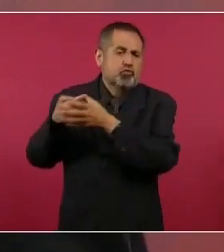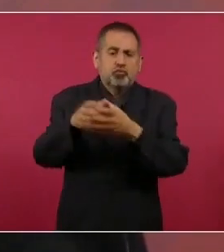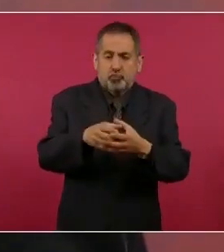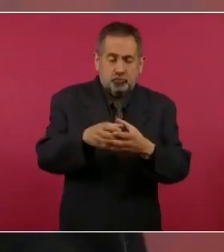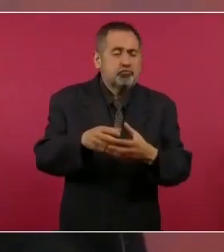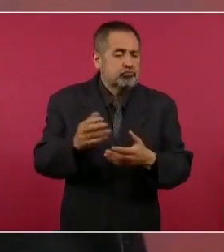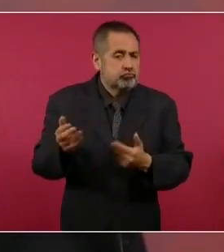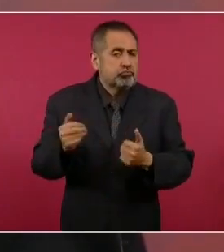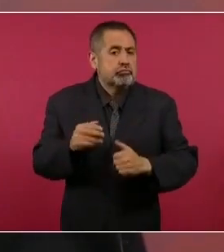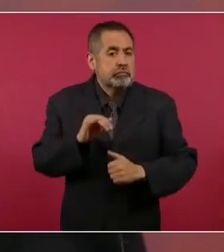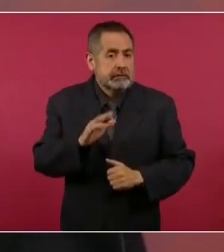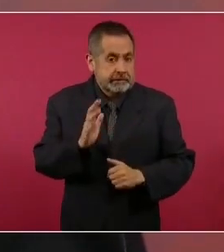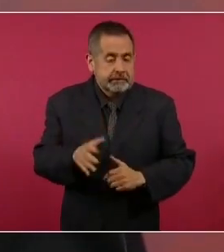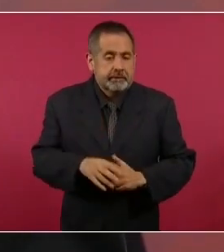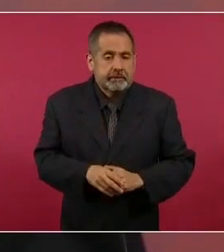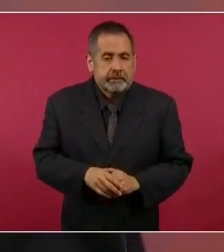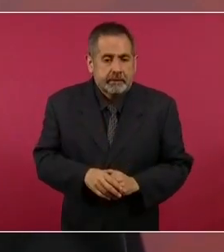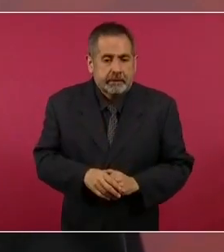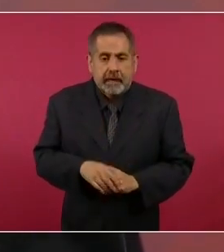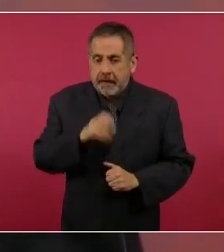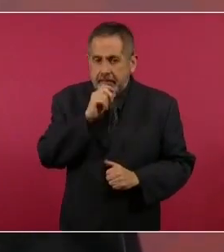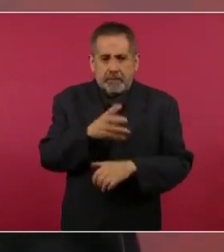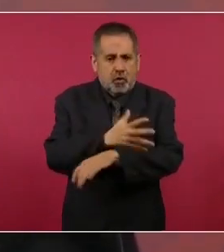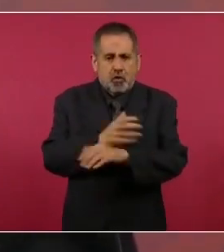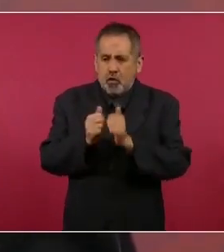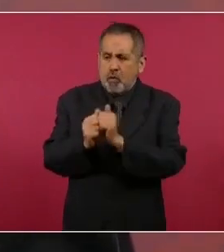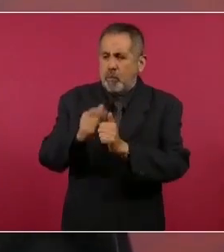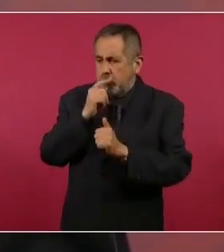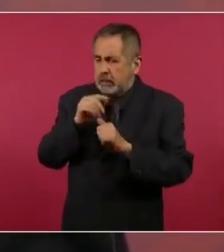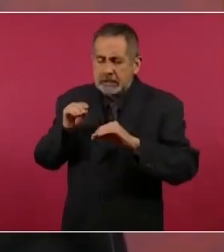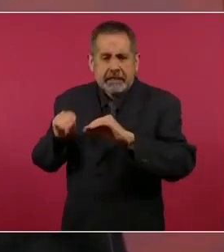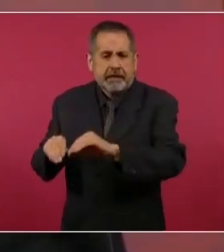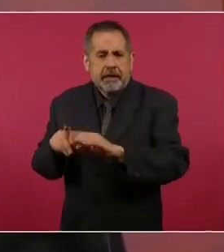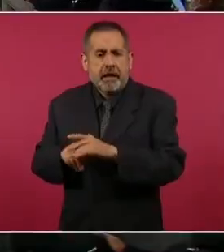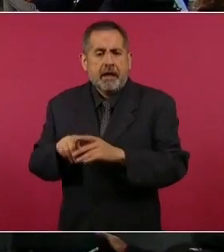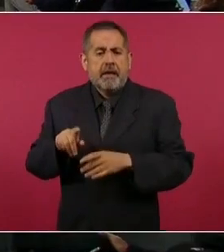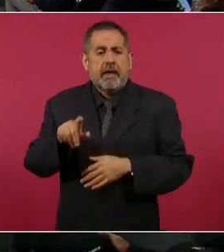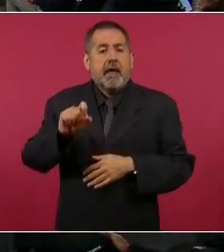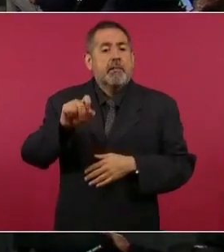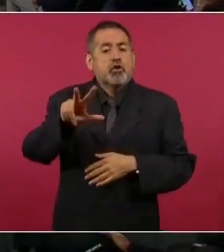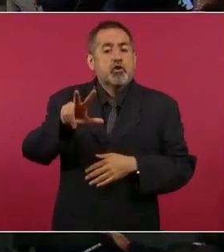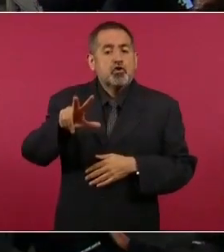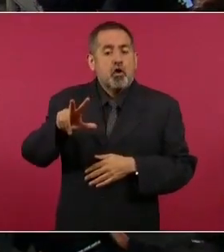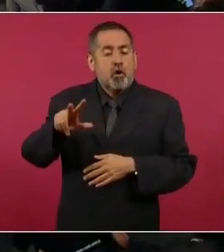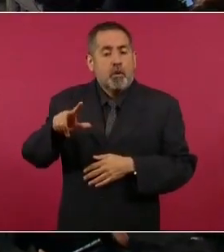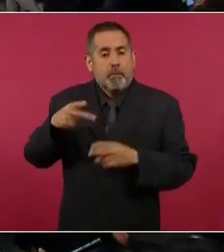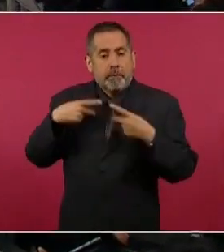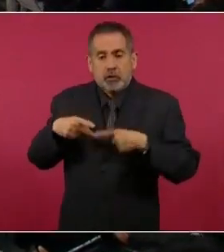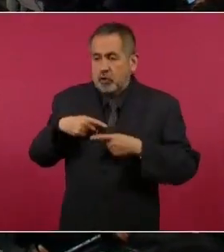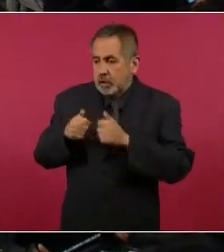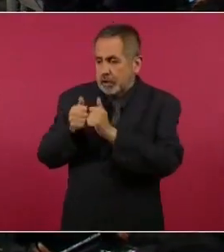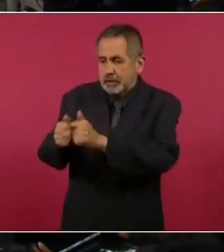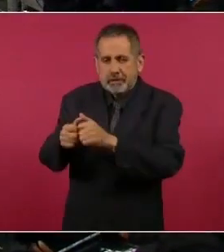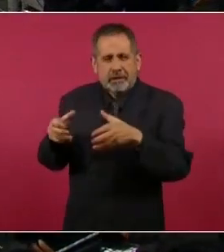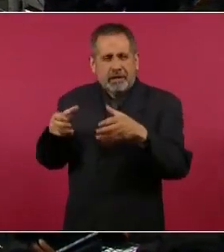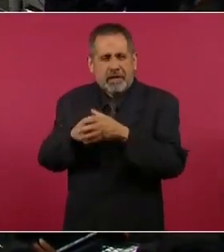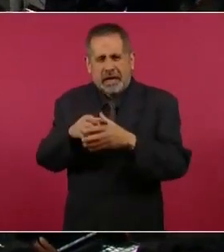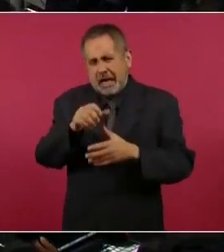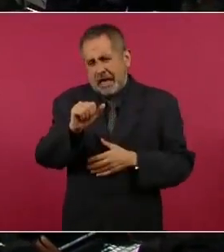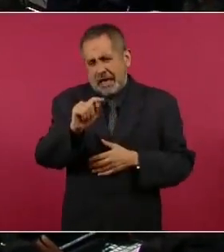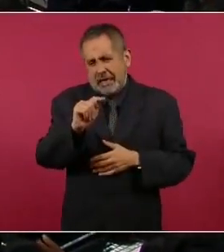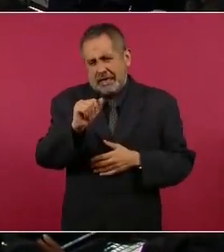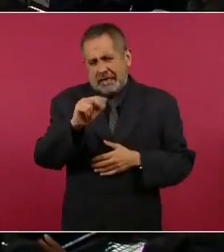También tenemos acompañamientos policiales, movilización de 28 personas, que ya mencioné del equipo Atlante